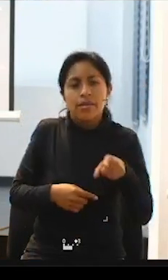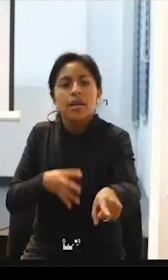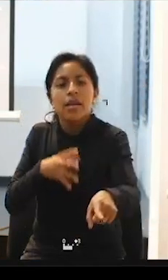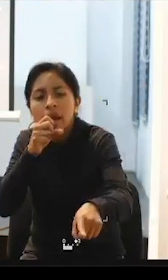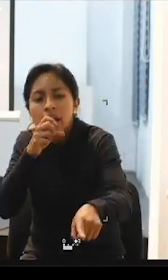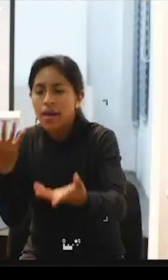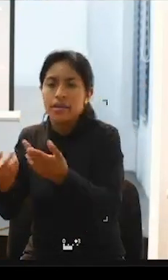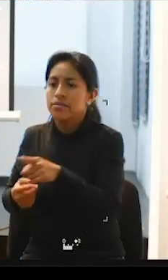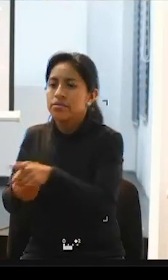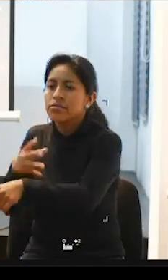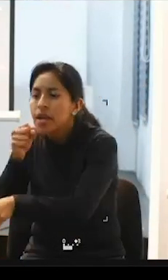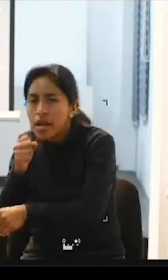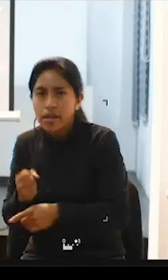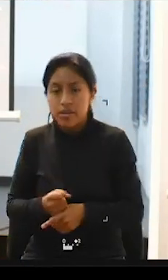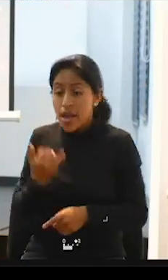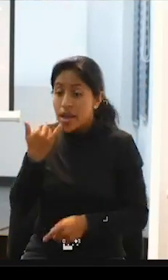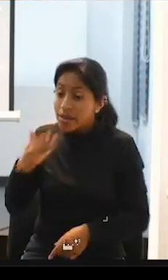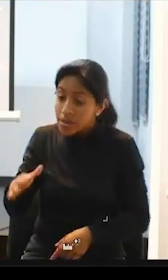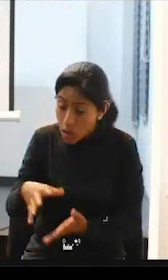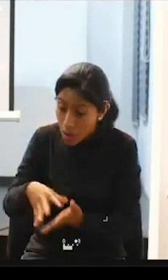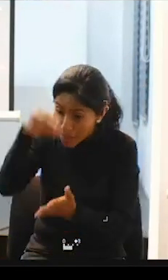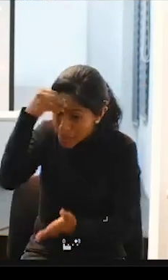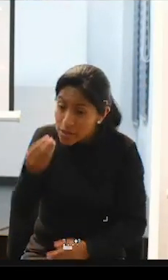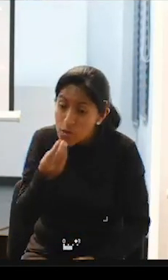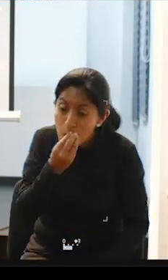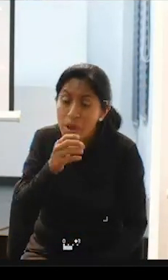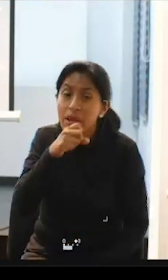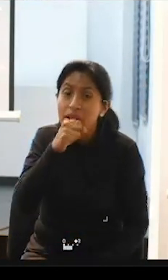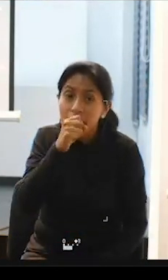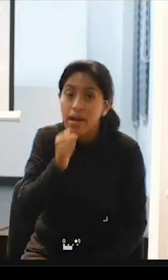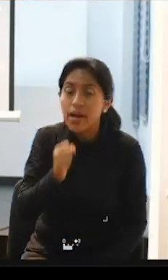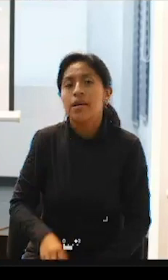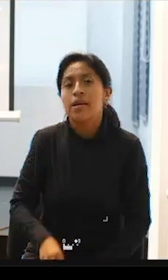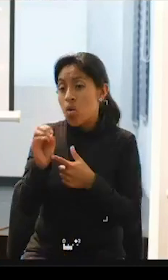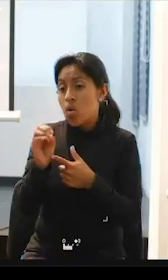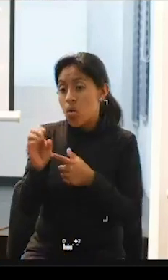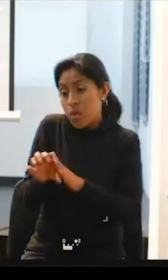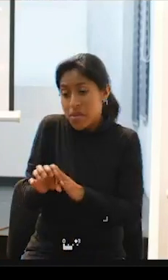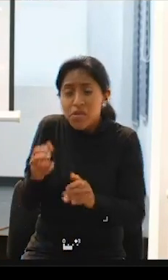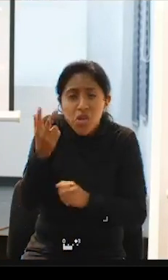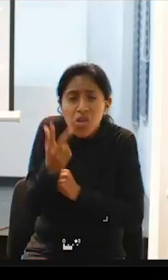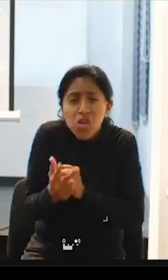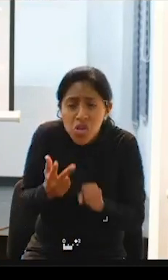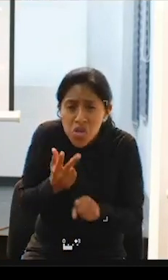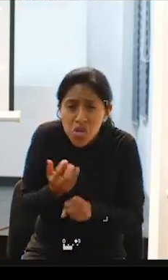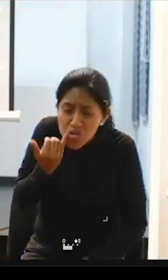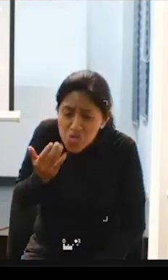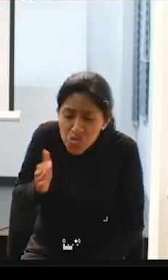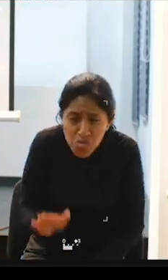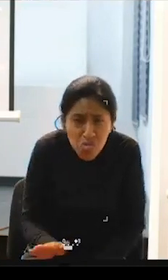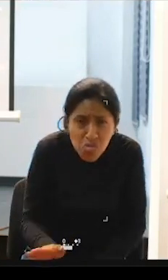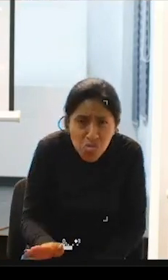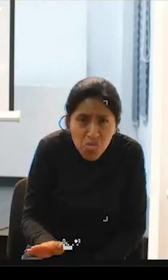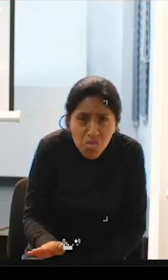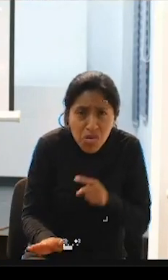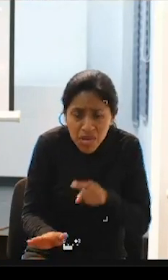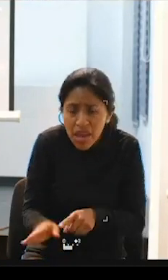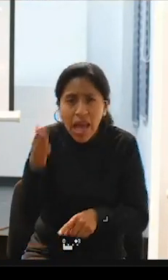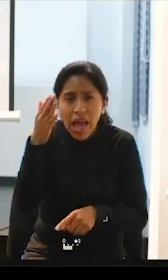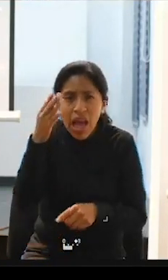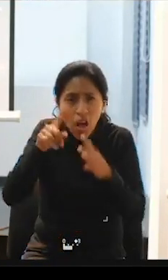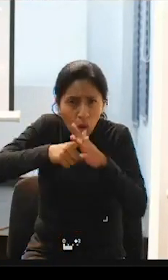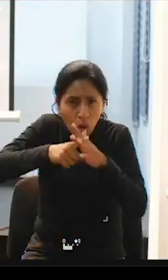entonces si tú quieres que tu hijo pues con tres añitos que ya puede empezar a ponerse los